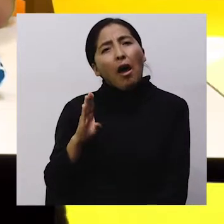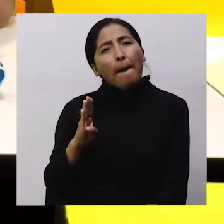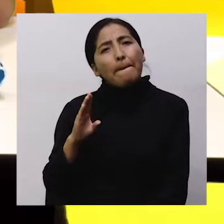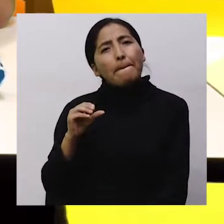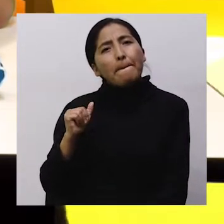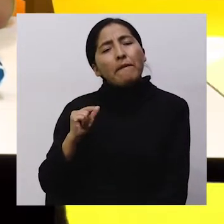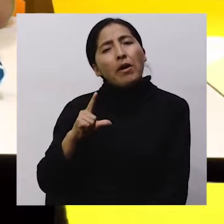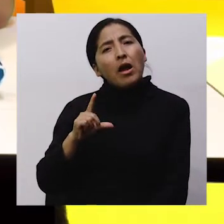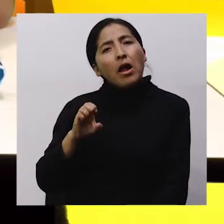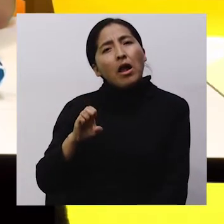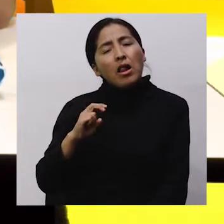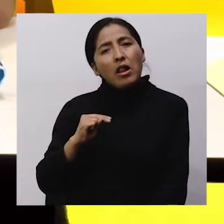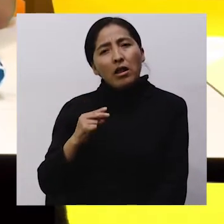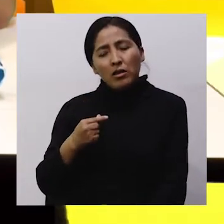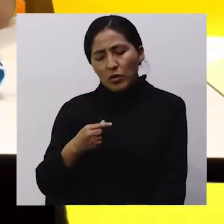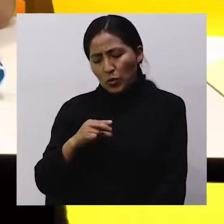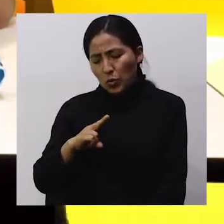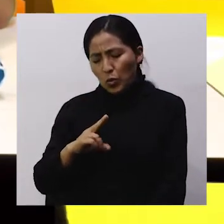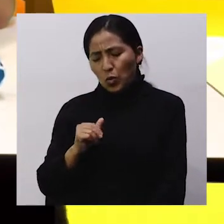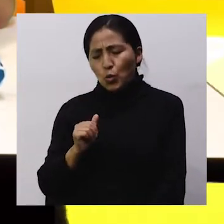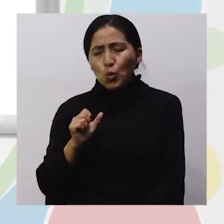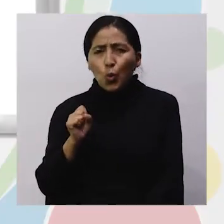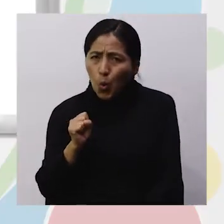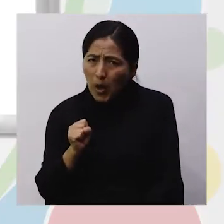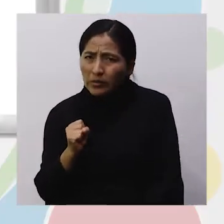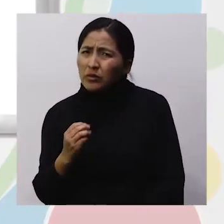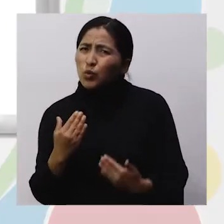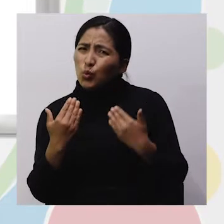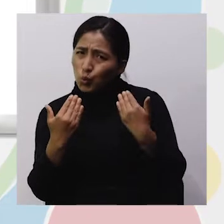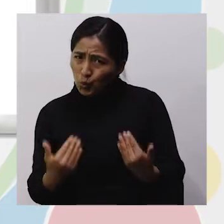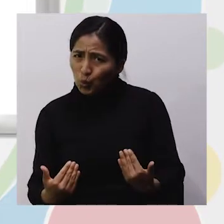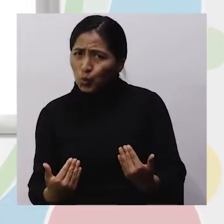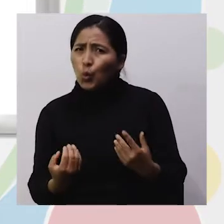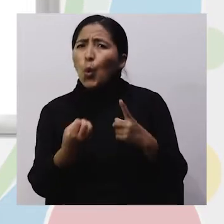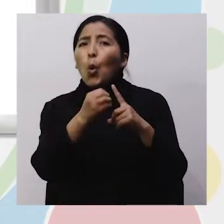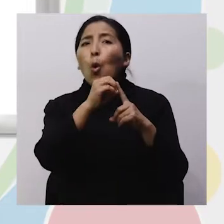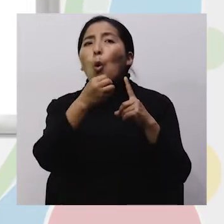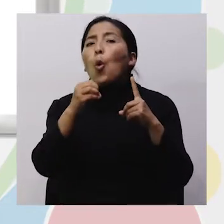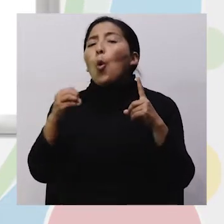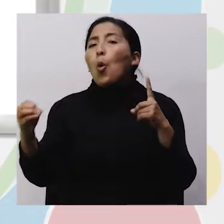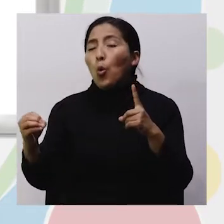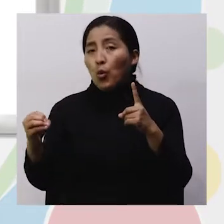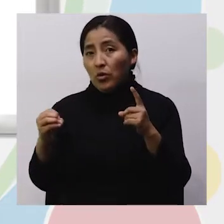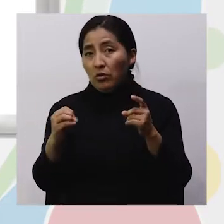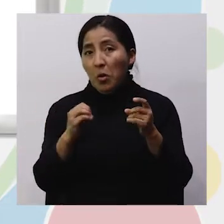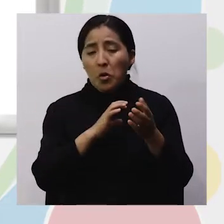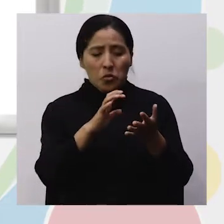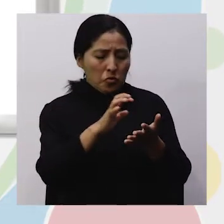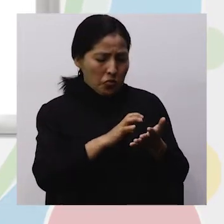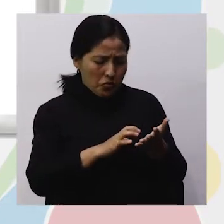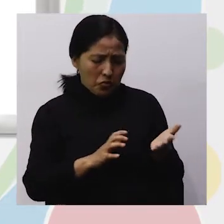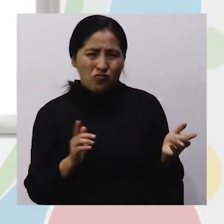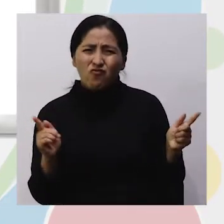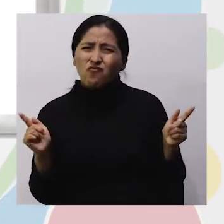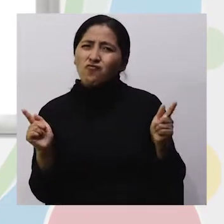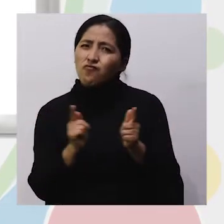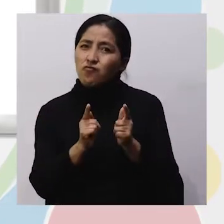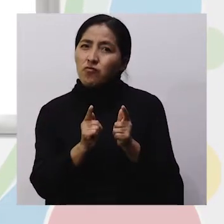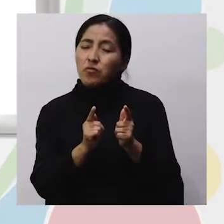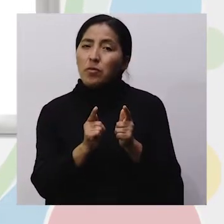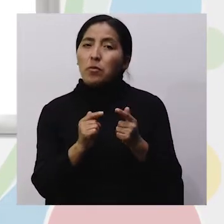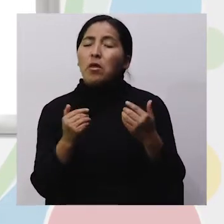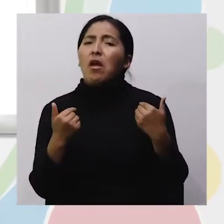los trabalenguas, mi querido Moyo Maya, los trabalenguas son oraciones o textos muy breves Compuestos por